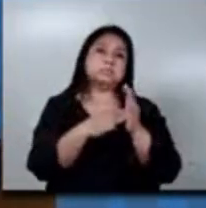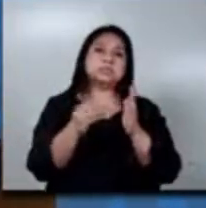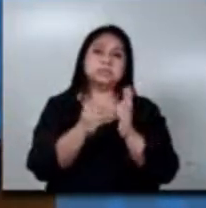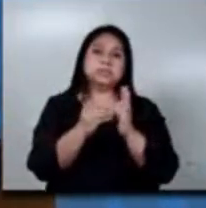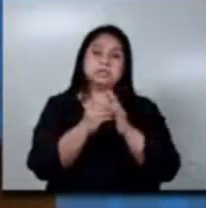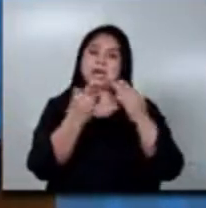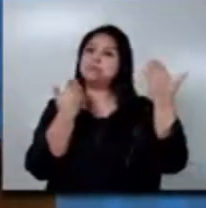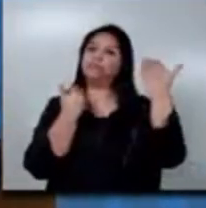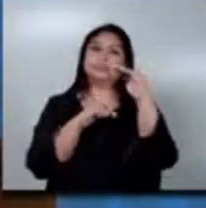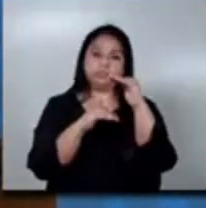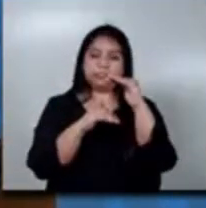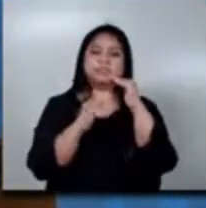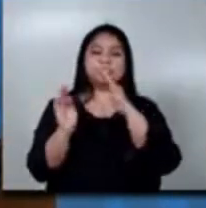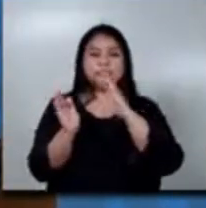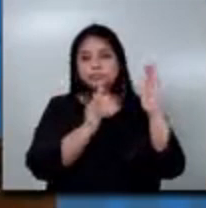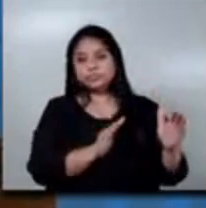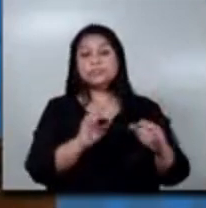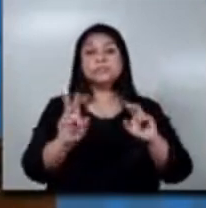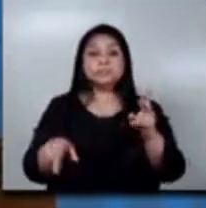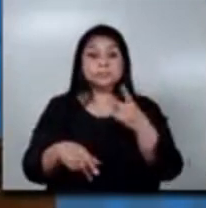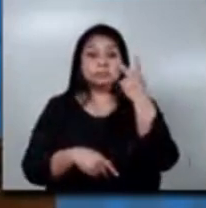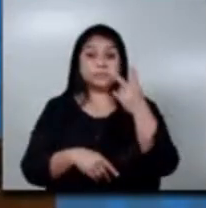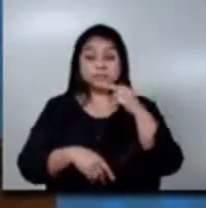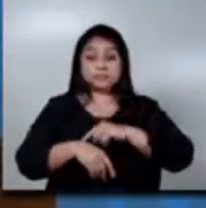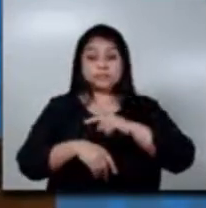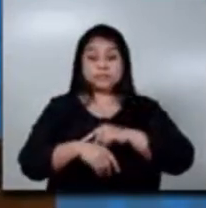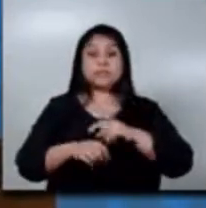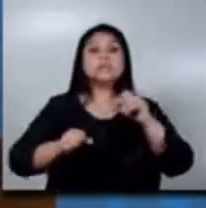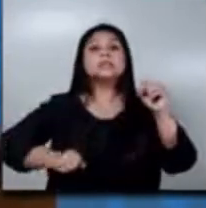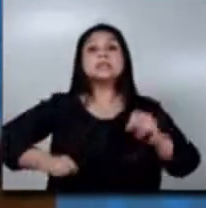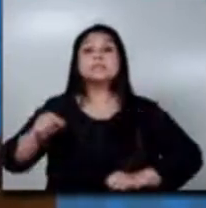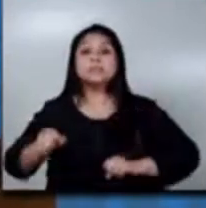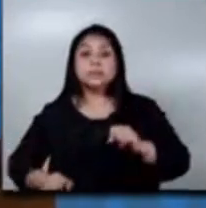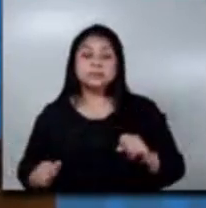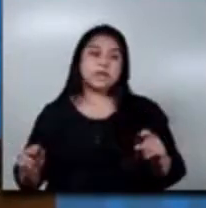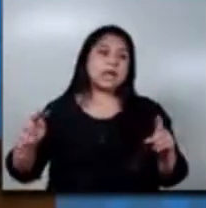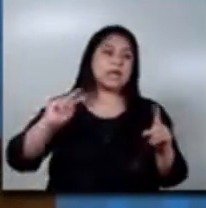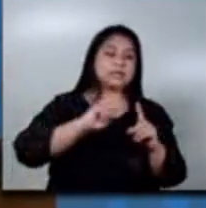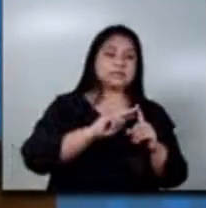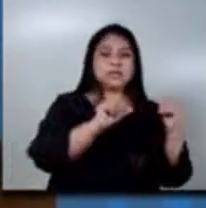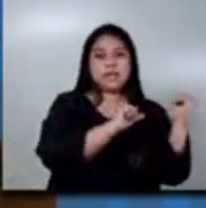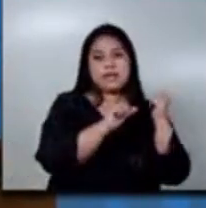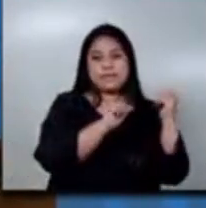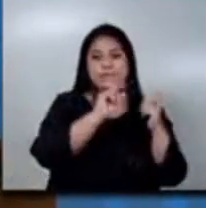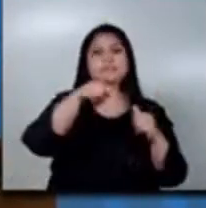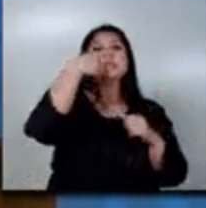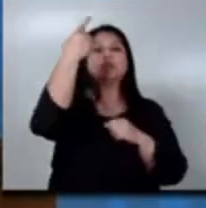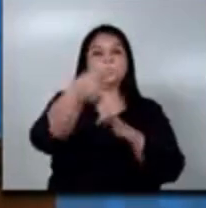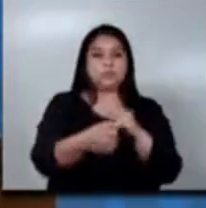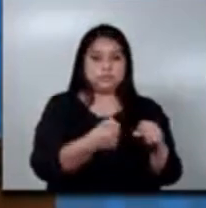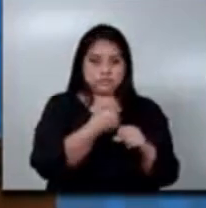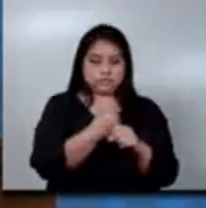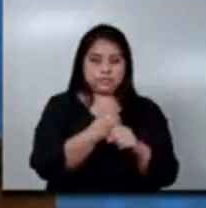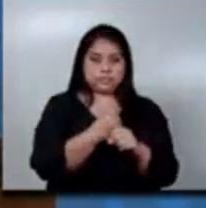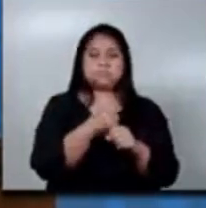La segunda temporada se da a partir del mes de septiembre hasta el mes de abril del siguiente año por